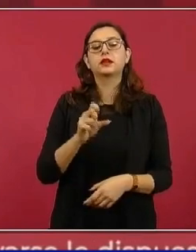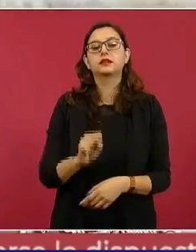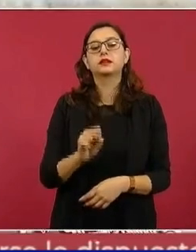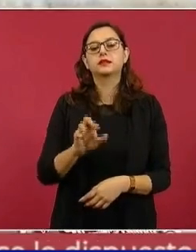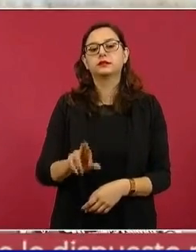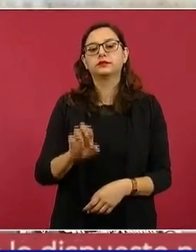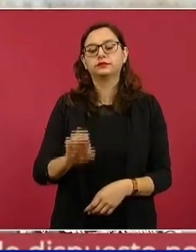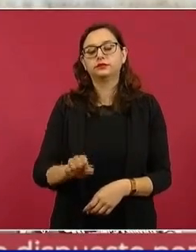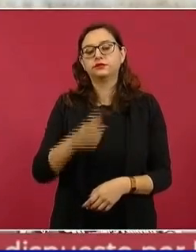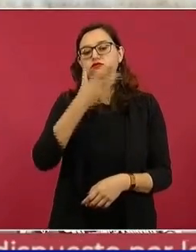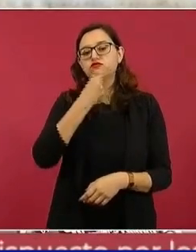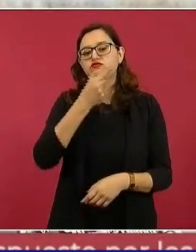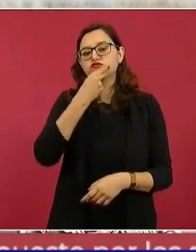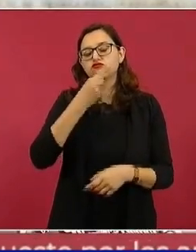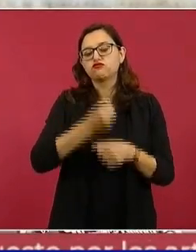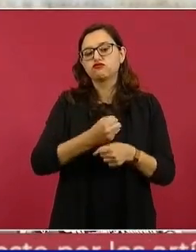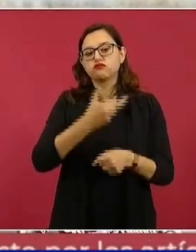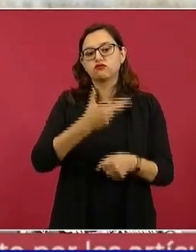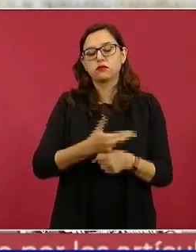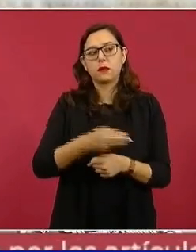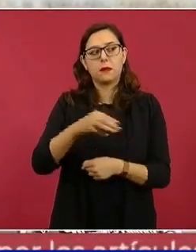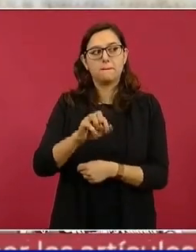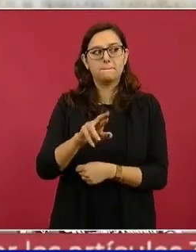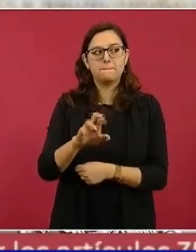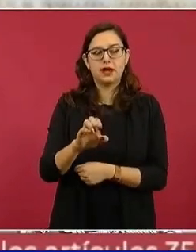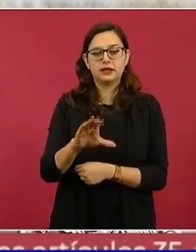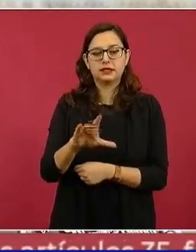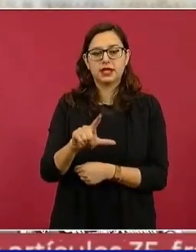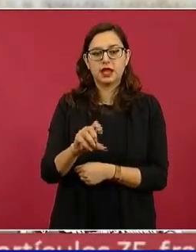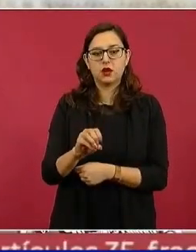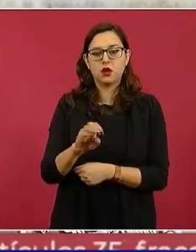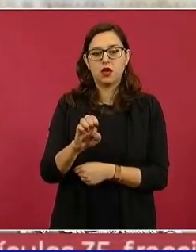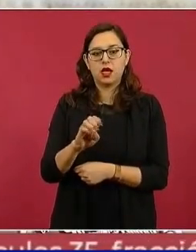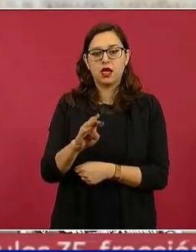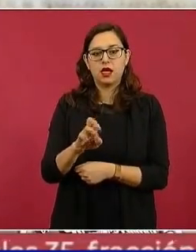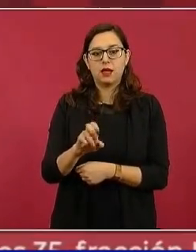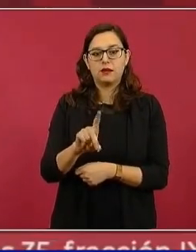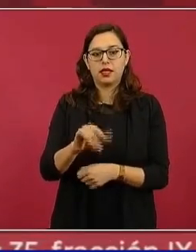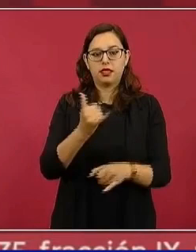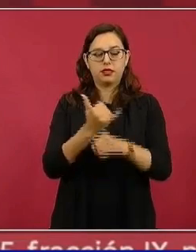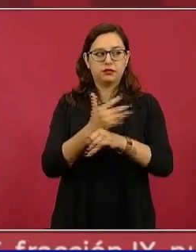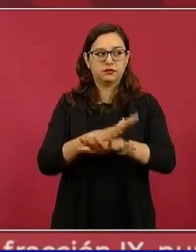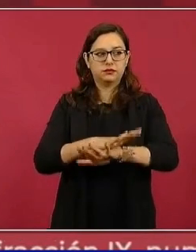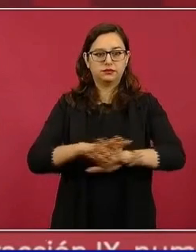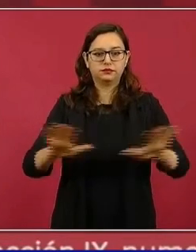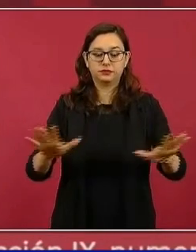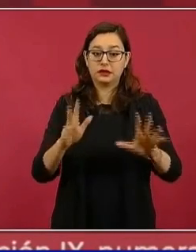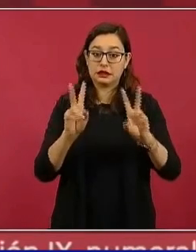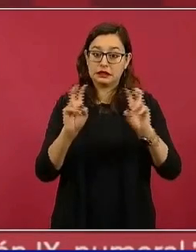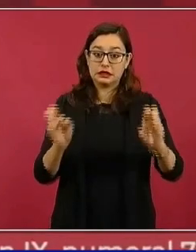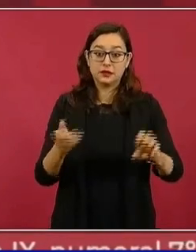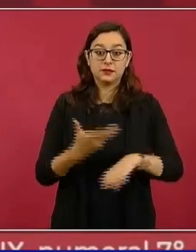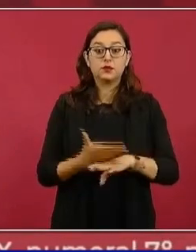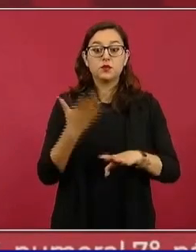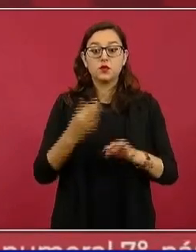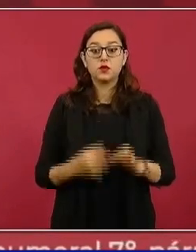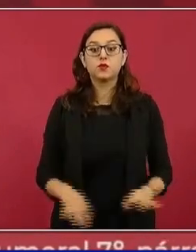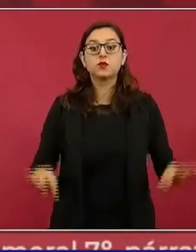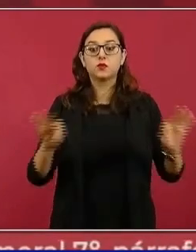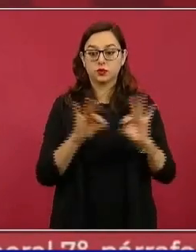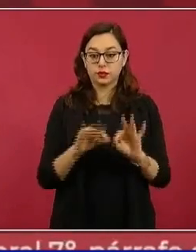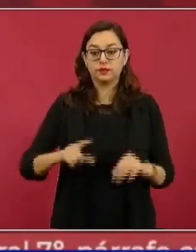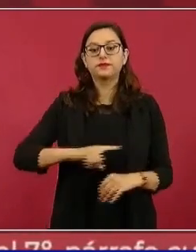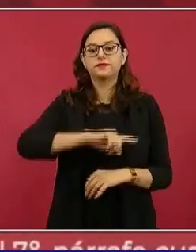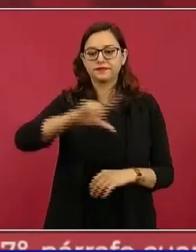Ebrard, sobre este importante tema, asunto. Y luego abrimos para